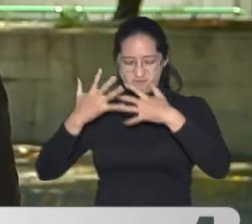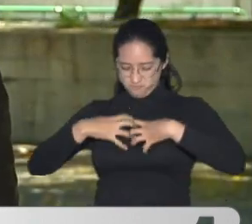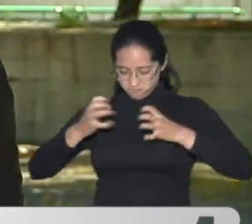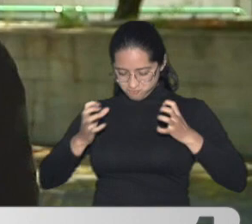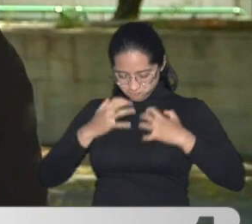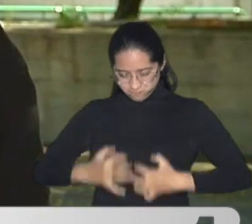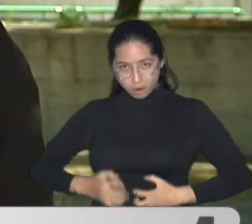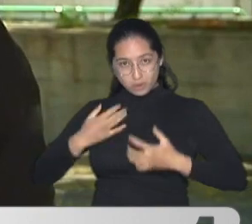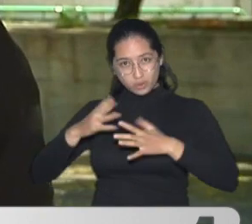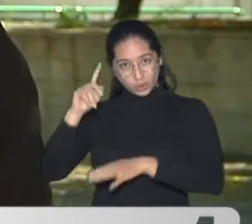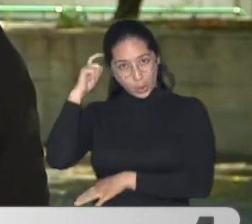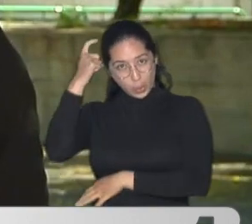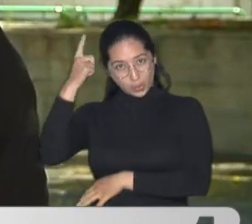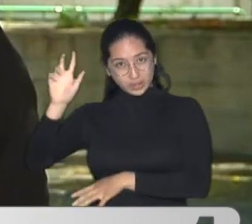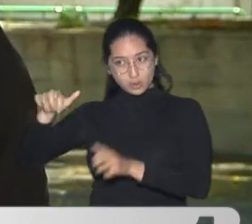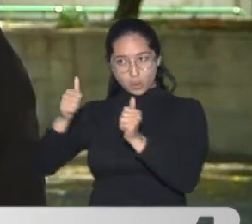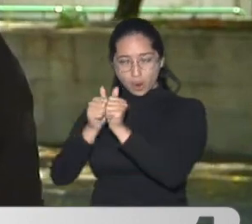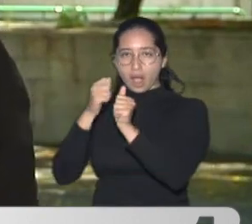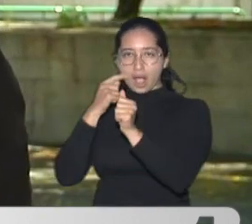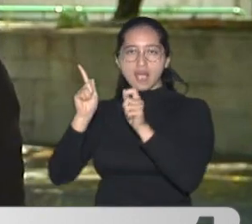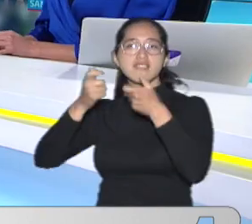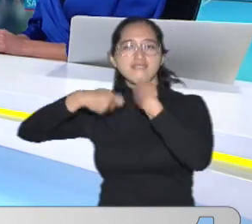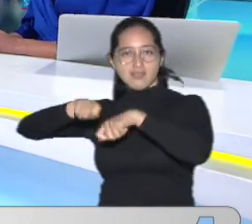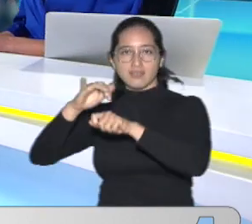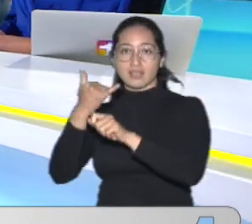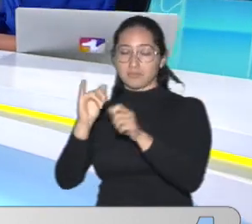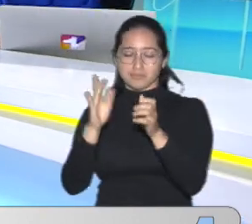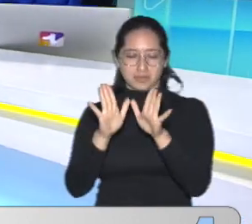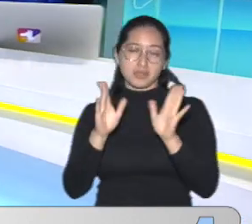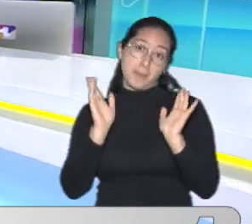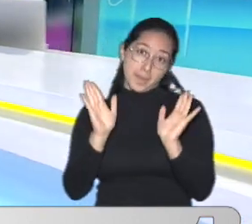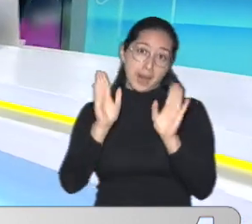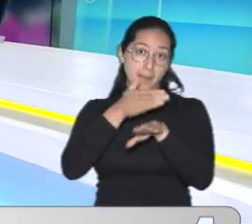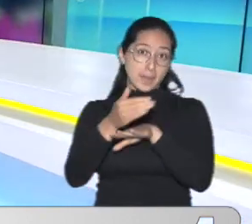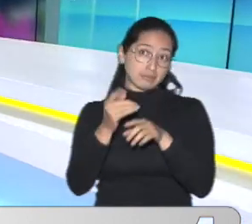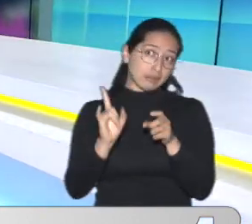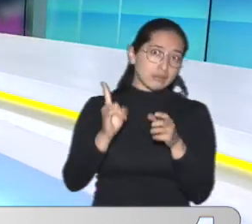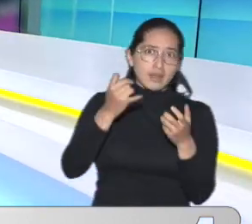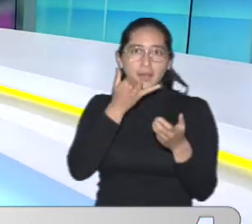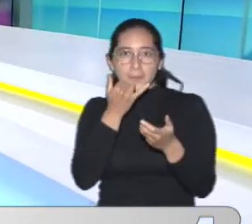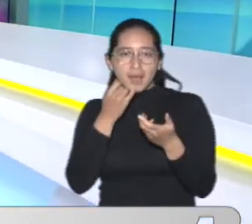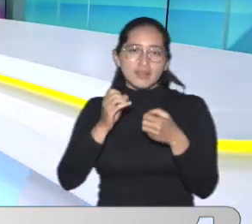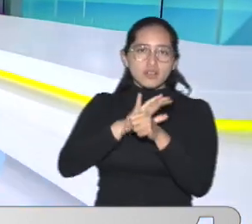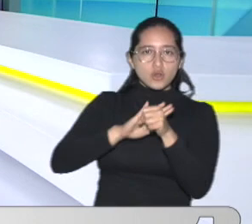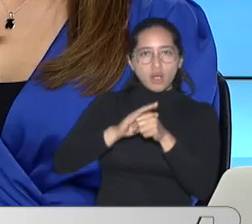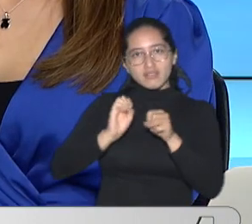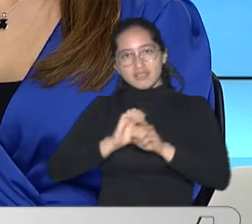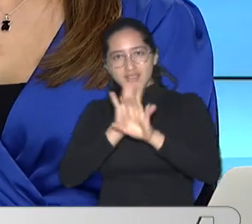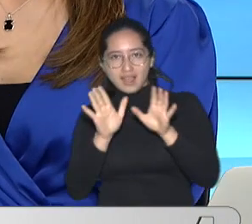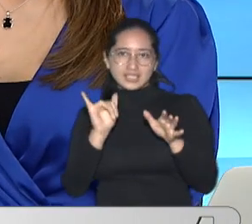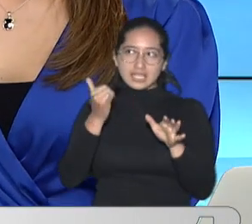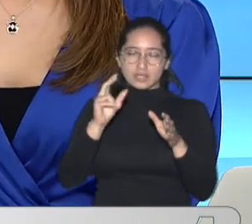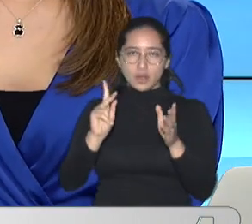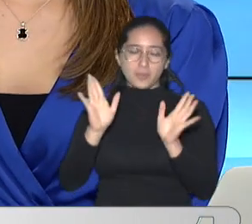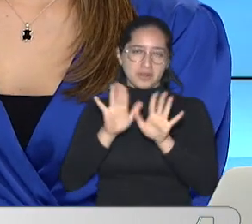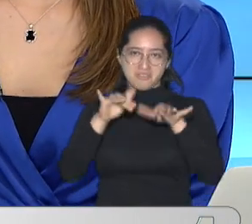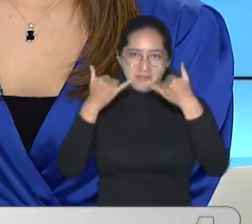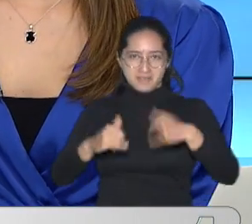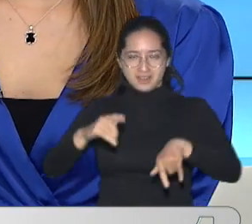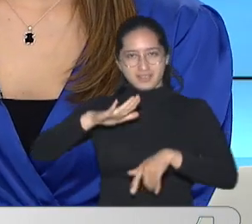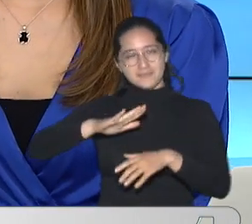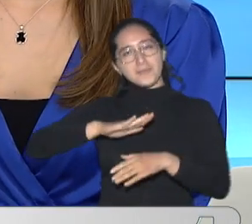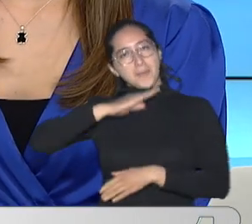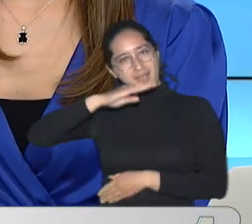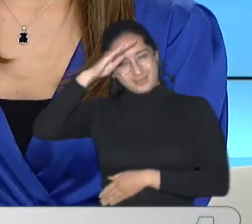Rápidamente El crimen De esta mujer Esto es de Medellín Yuzi Chaparro Noticentro 1CMI Feliz tarde Yuzi muchas gracias Una banda